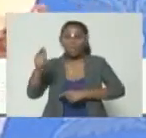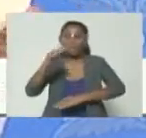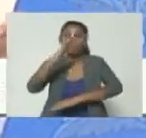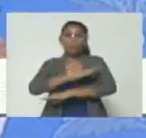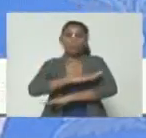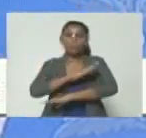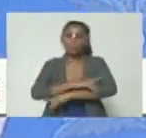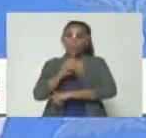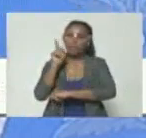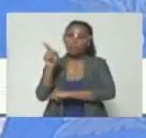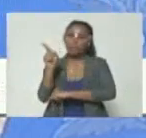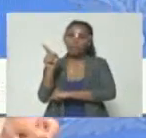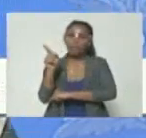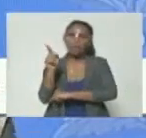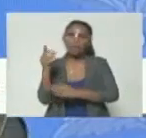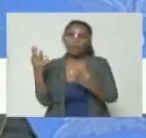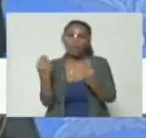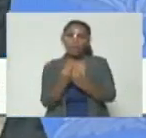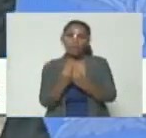actuó con